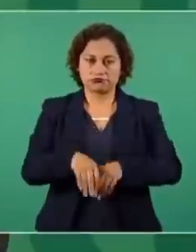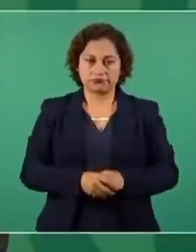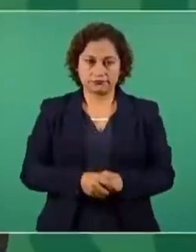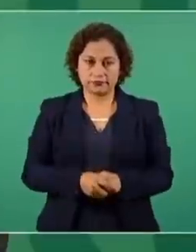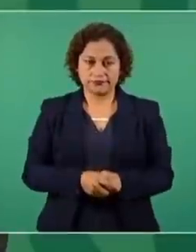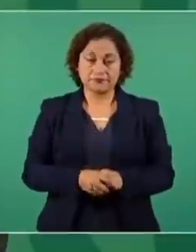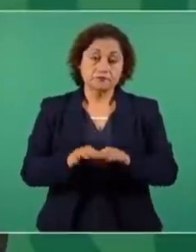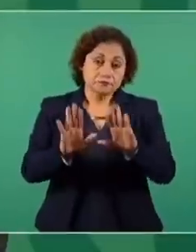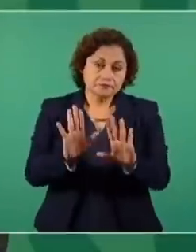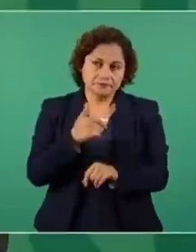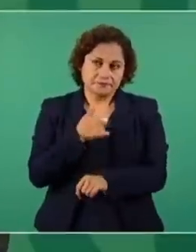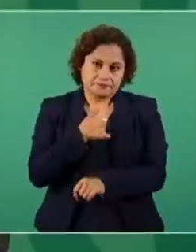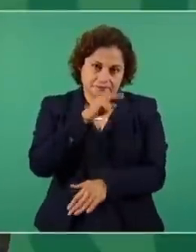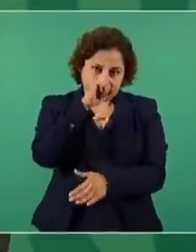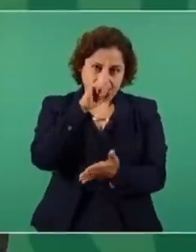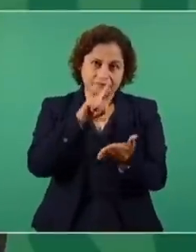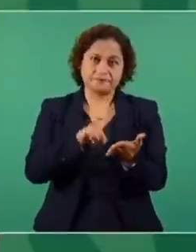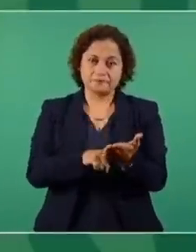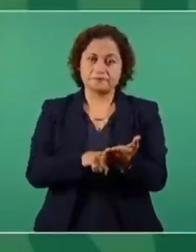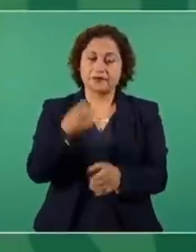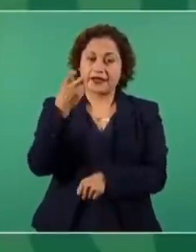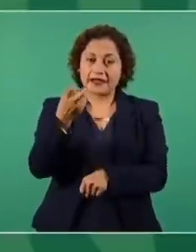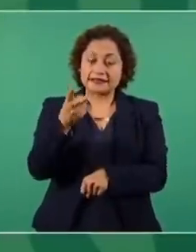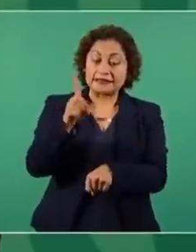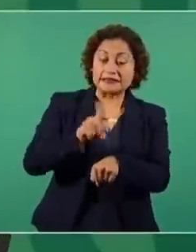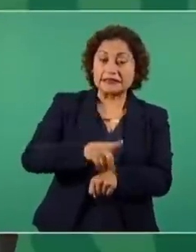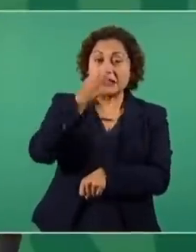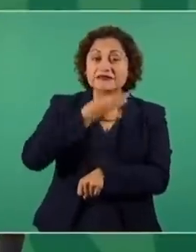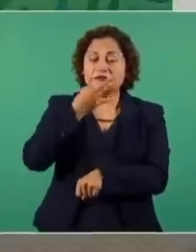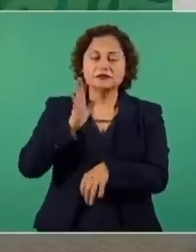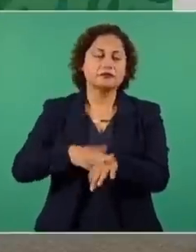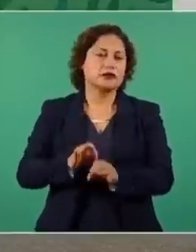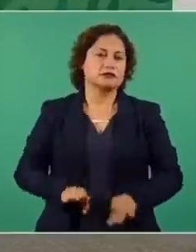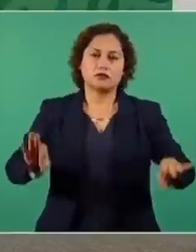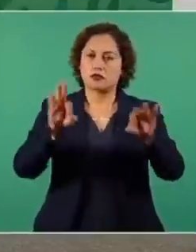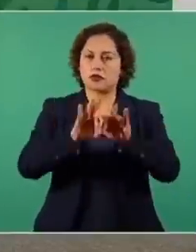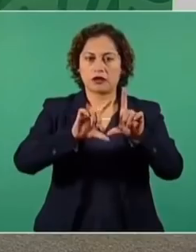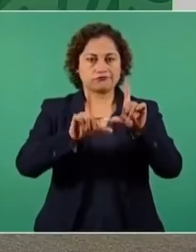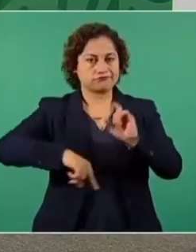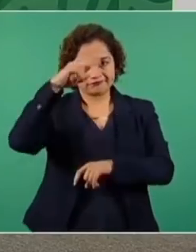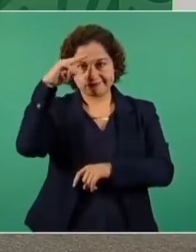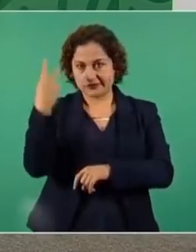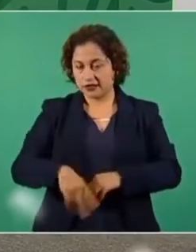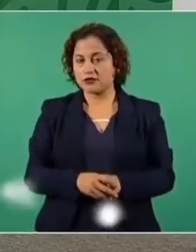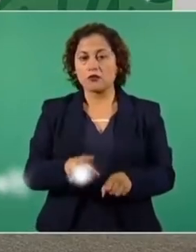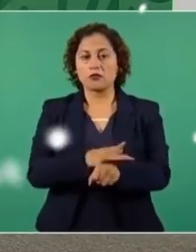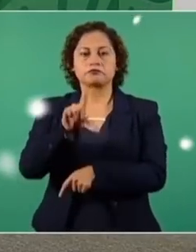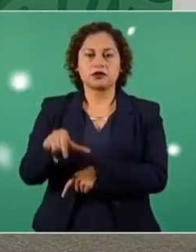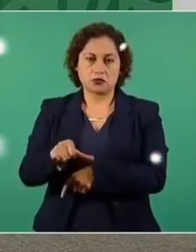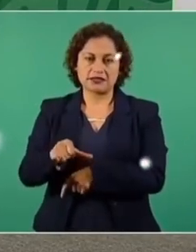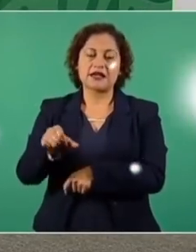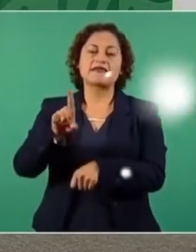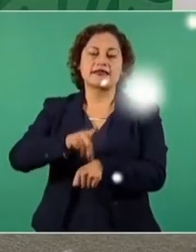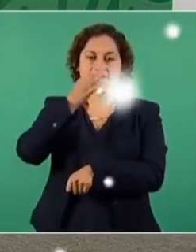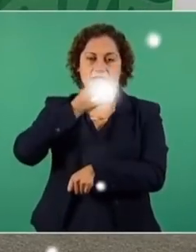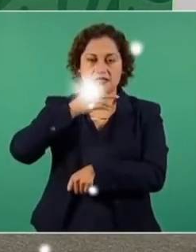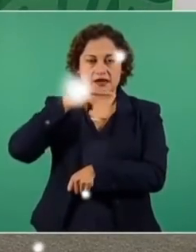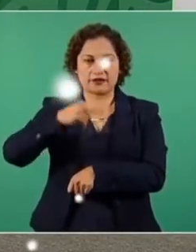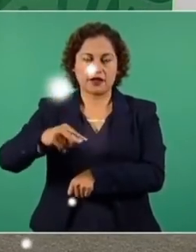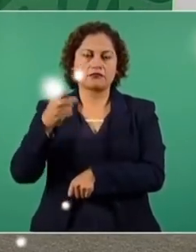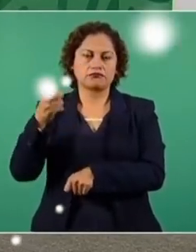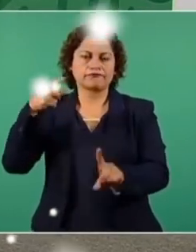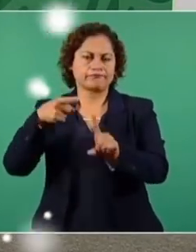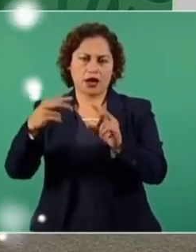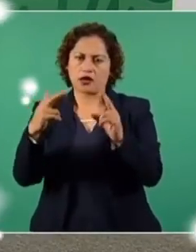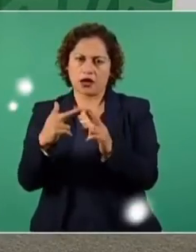yo diría que es la festividad cívica más importante, porque la Navidad es la festividad religiosa